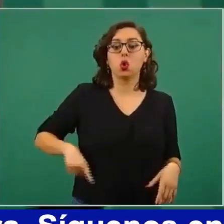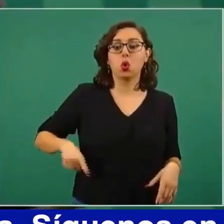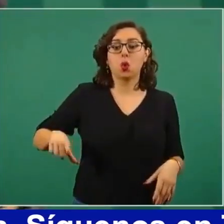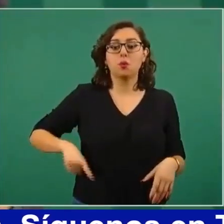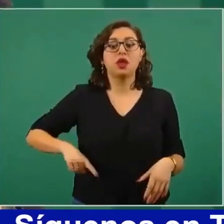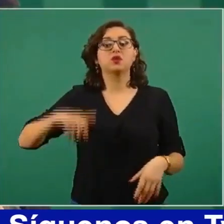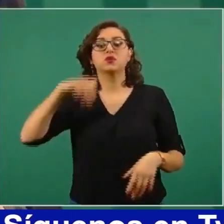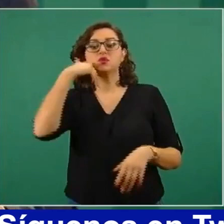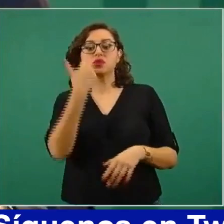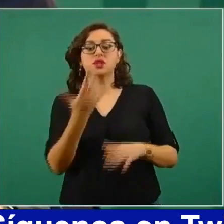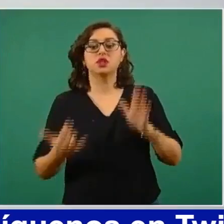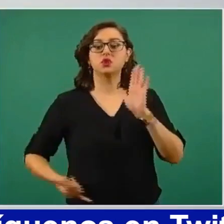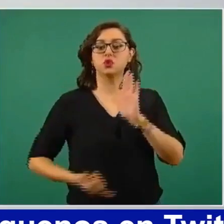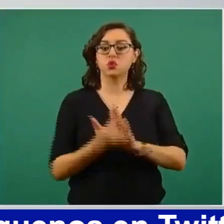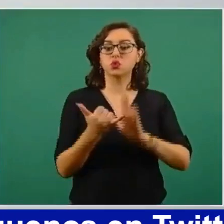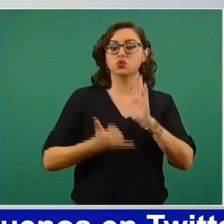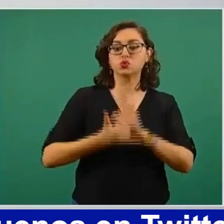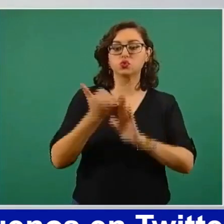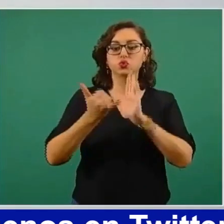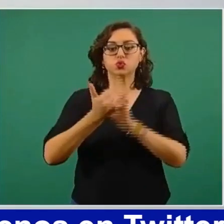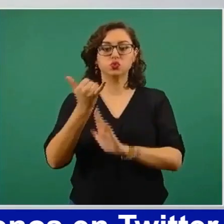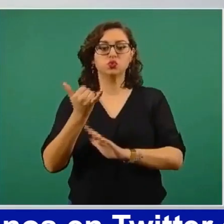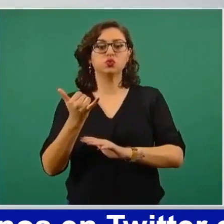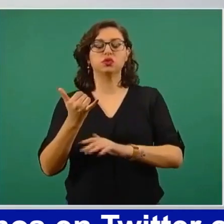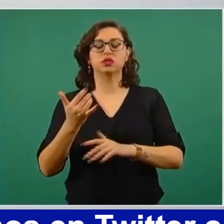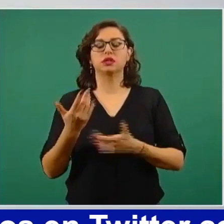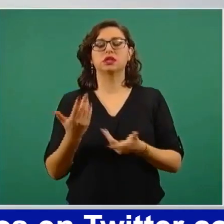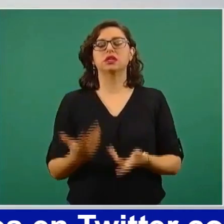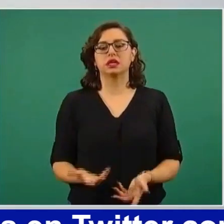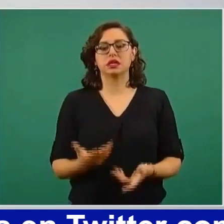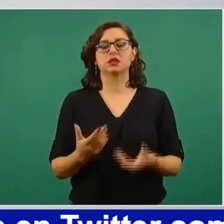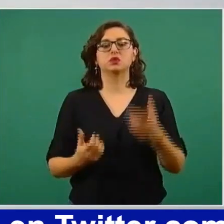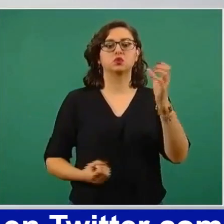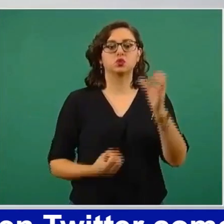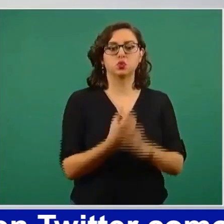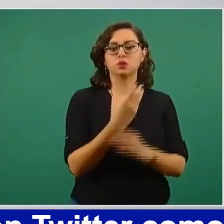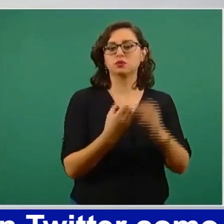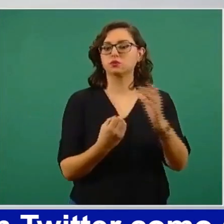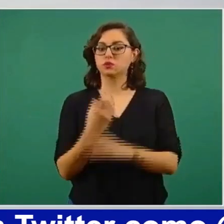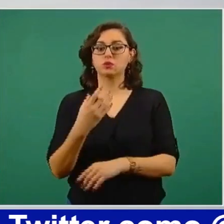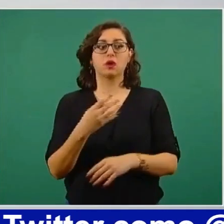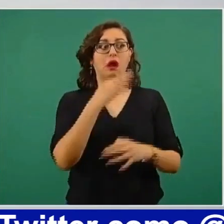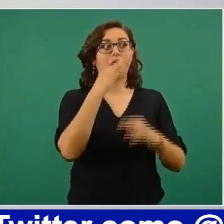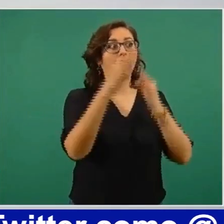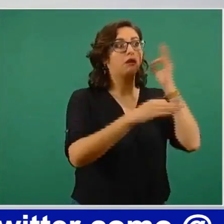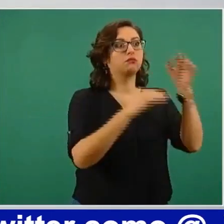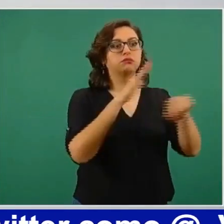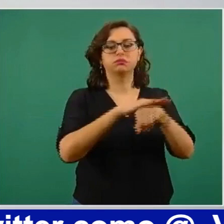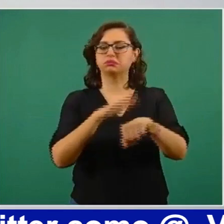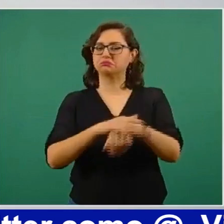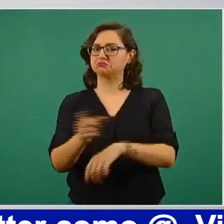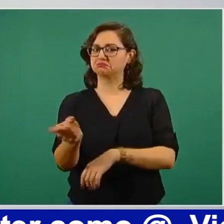tribunales del Poder Judicial para